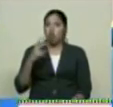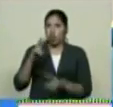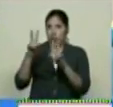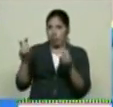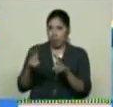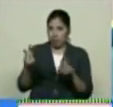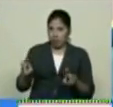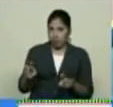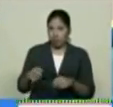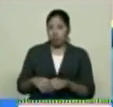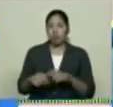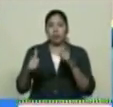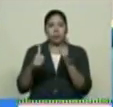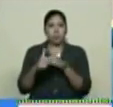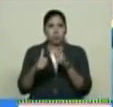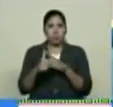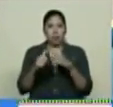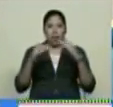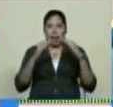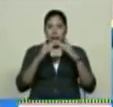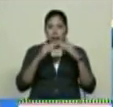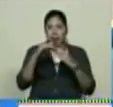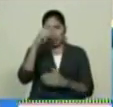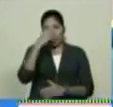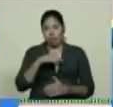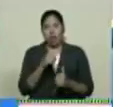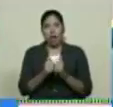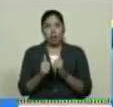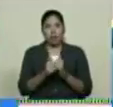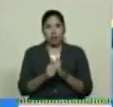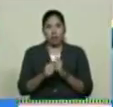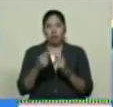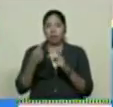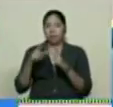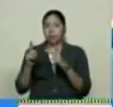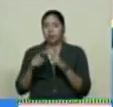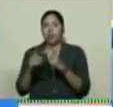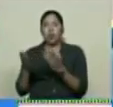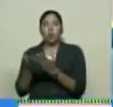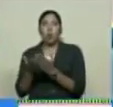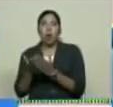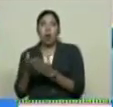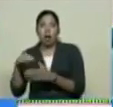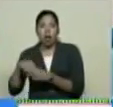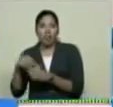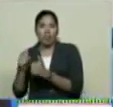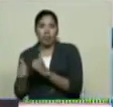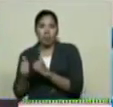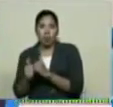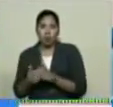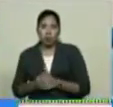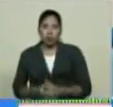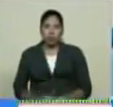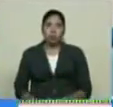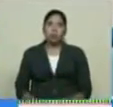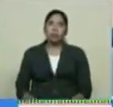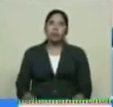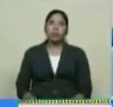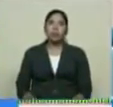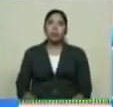del atleta Ajá Que se está haciendo Y el otro Las escuelas deportivas Usted decide Por cuál comienza Bueno Estamos